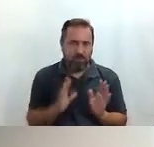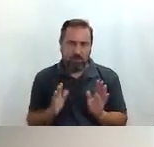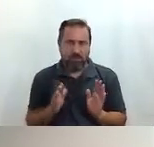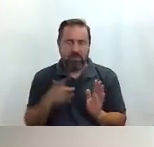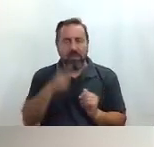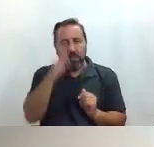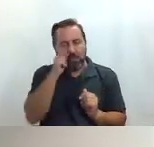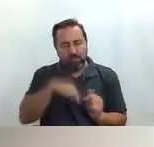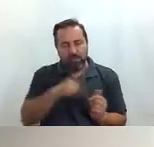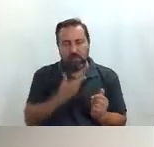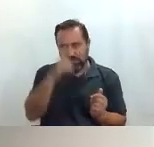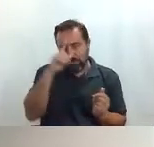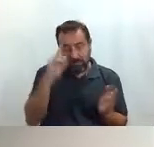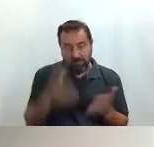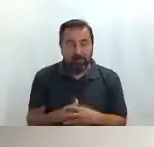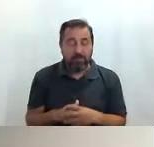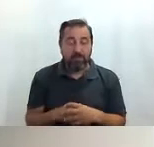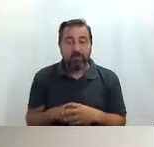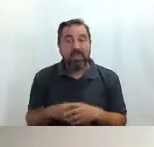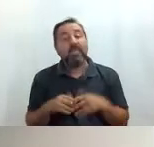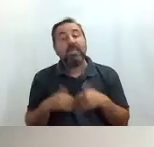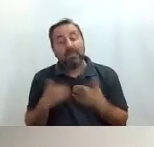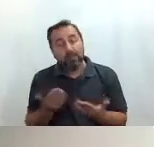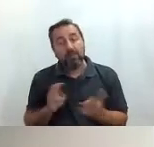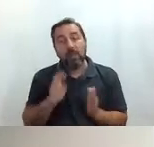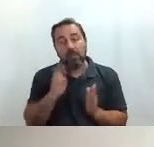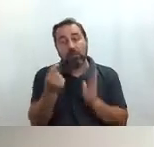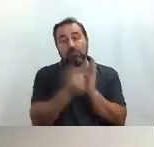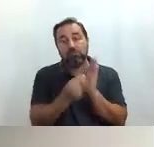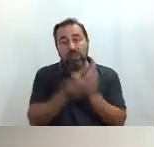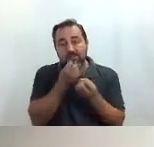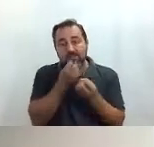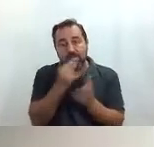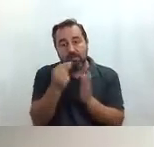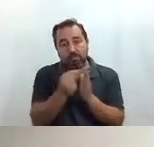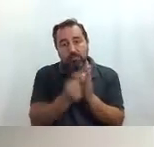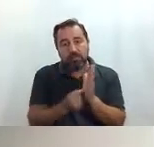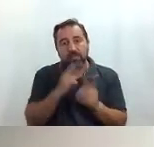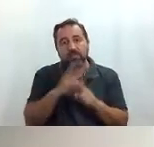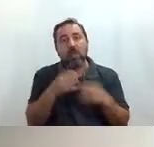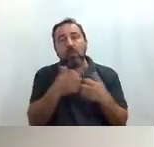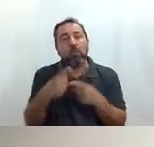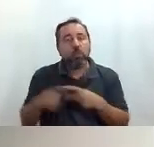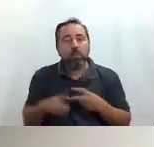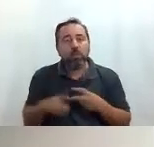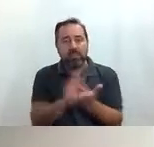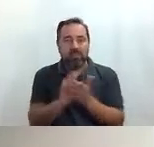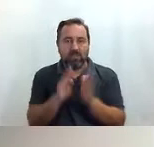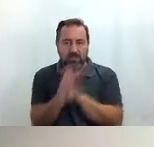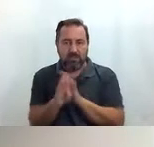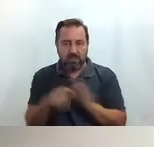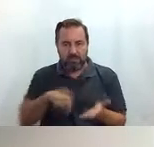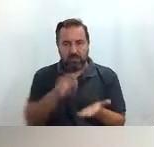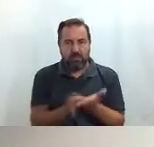Ayuntamiento de Madrid. También ponemos otras fuentes de información, de productos y servicios accesibles en la ciudad.